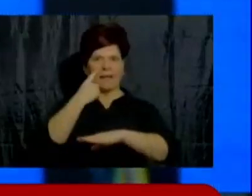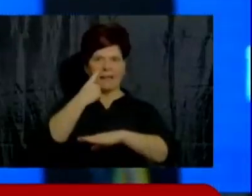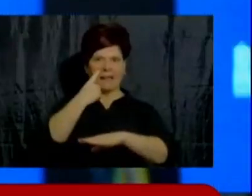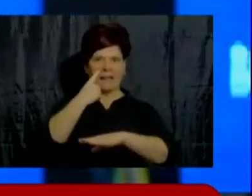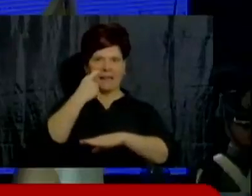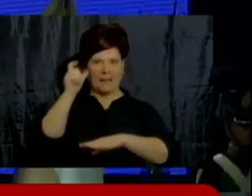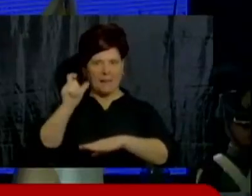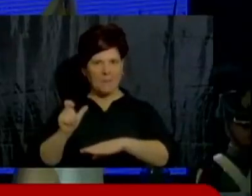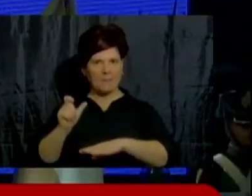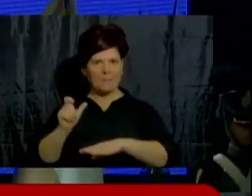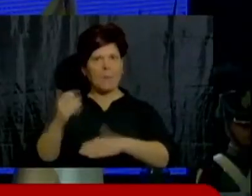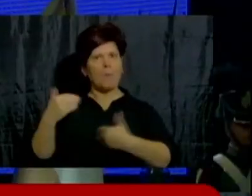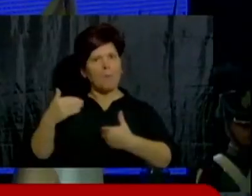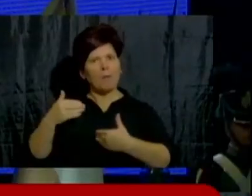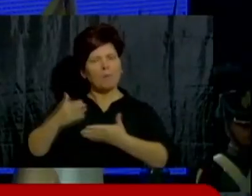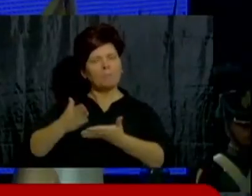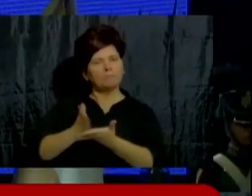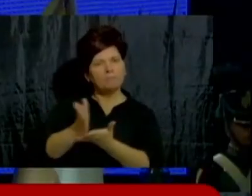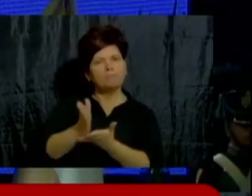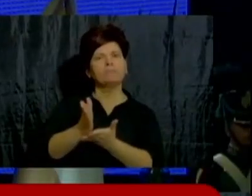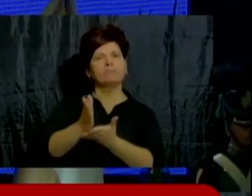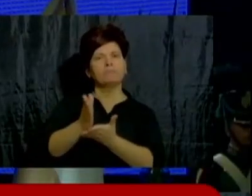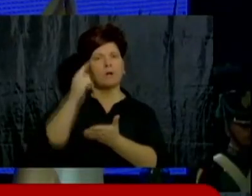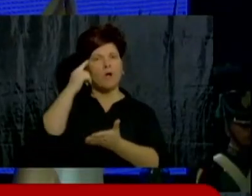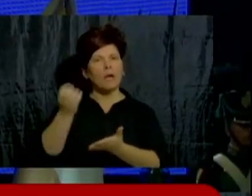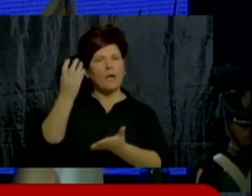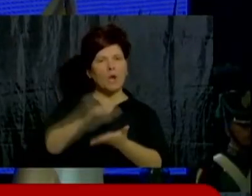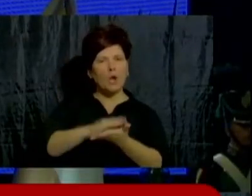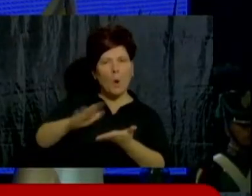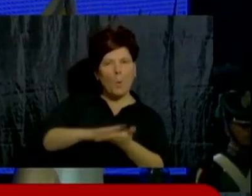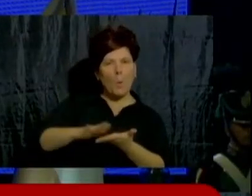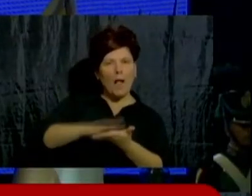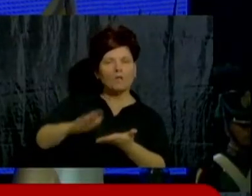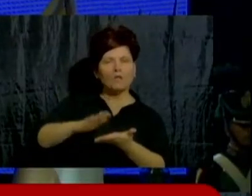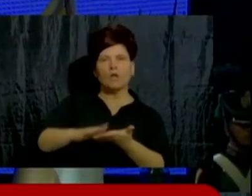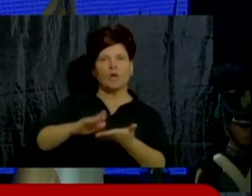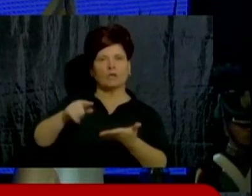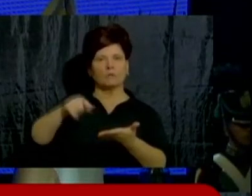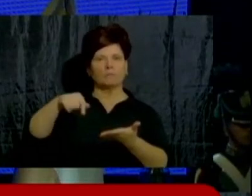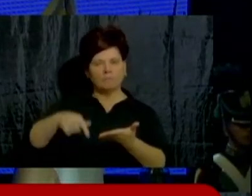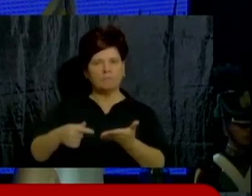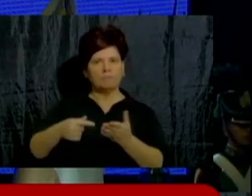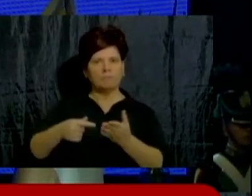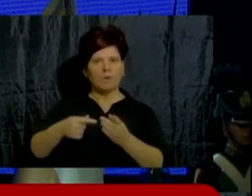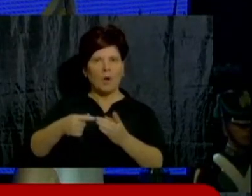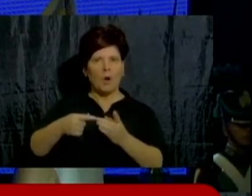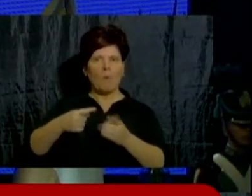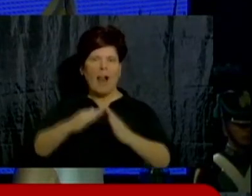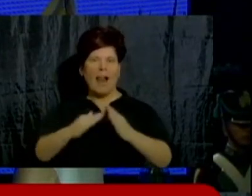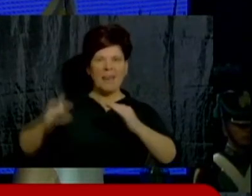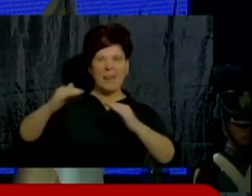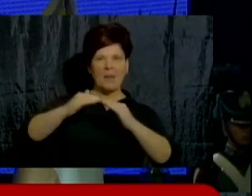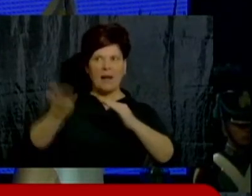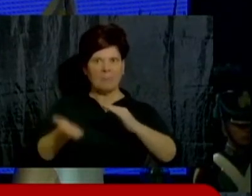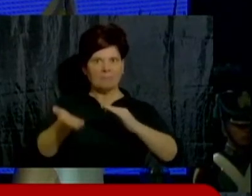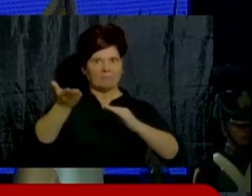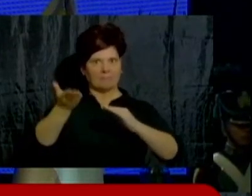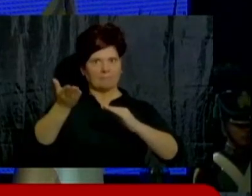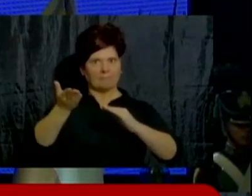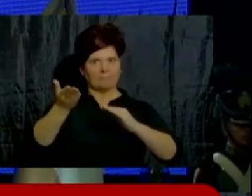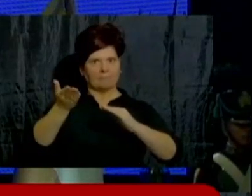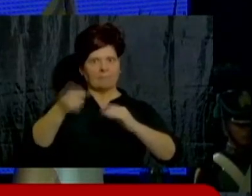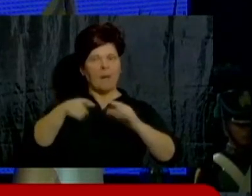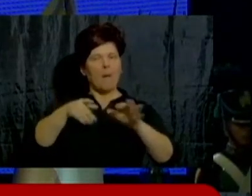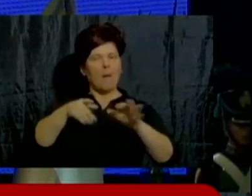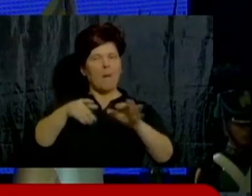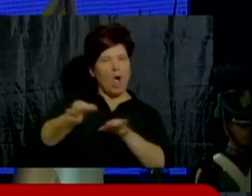Podemos continuar con innovación a partir de una vara que ha crecido en calidad de vida cordobesa desde el primer día. Siempre tuve en claro que el proyecto de